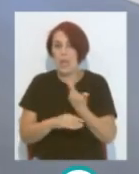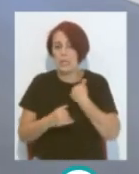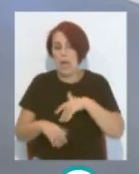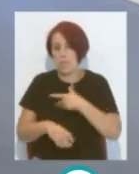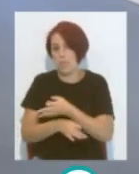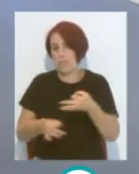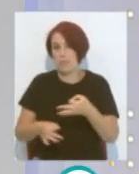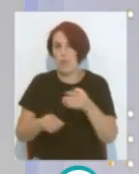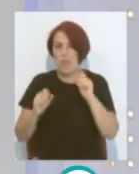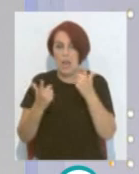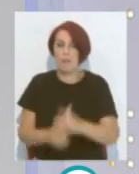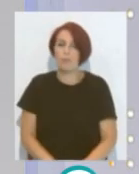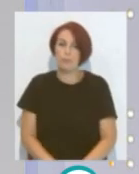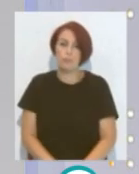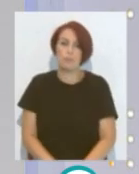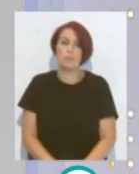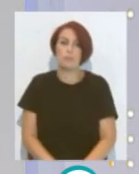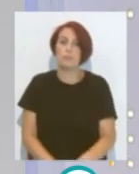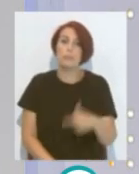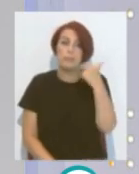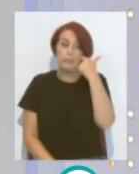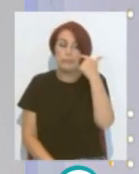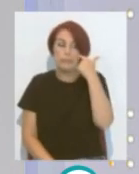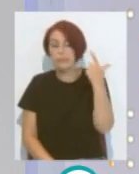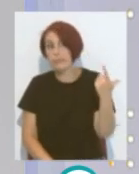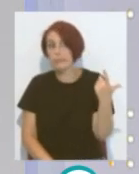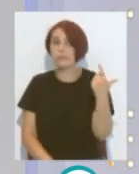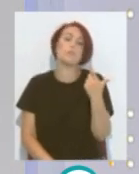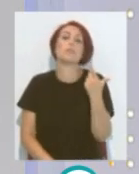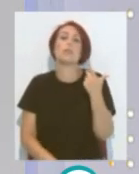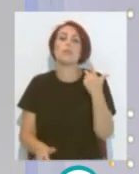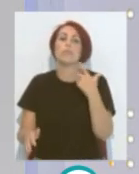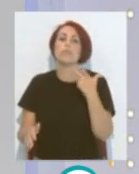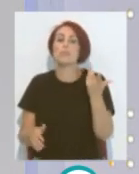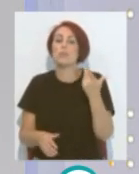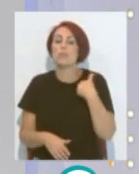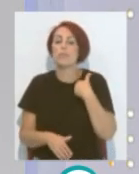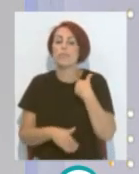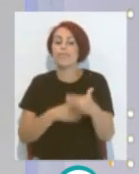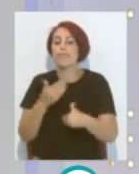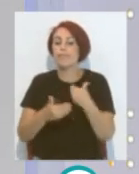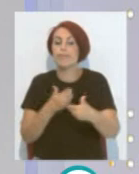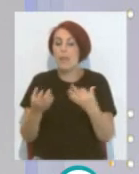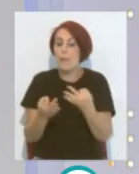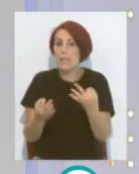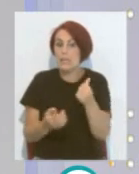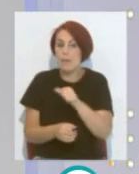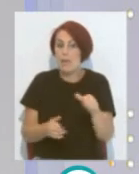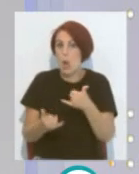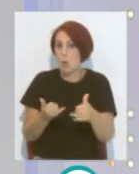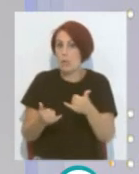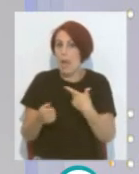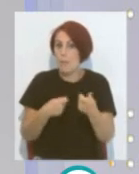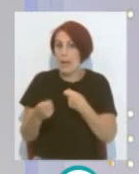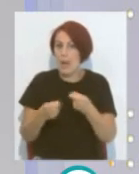perfecto estado Bueno pues Veremos a ver También Los últimos movimientos Que se pueden producir En estas últimas semanas Del mercado